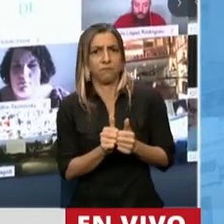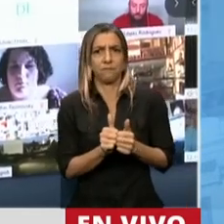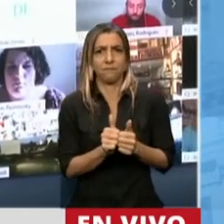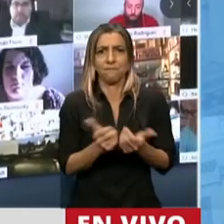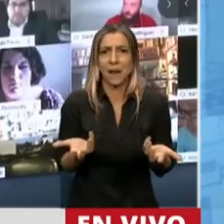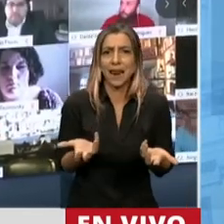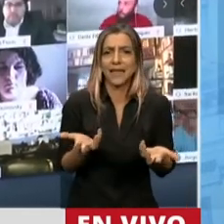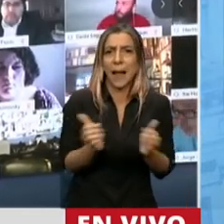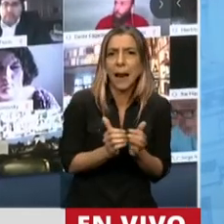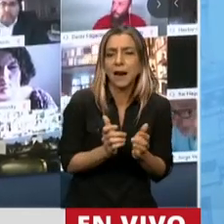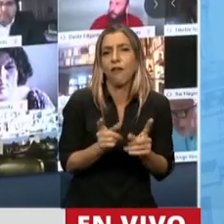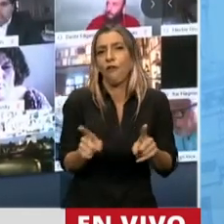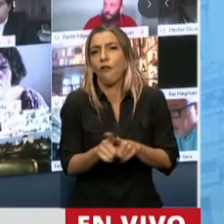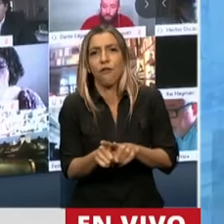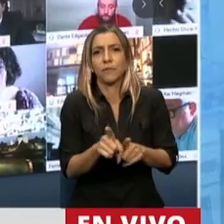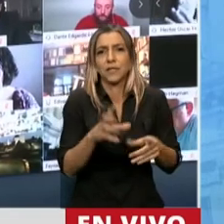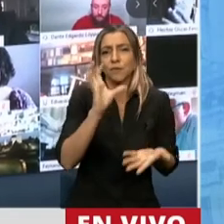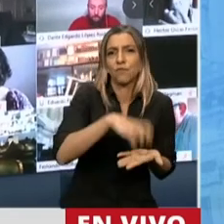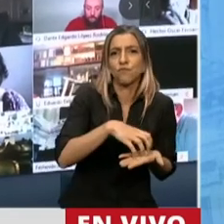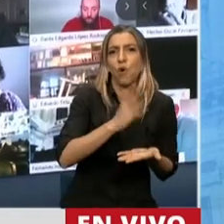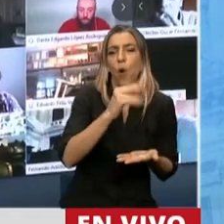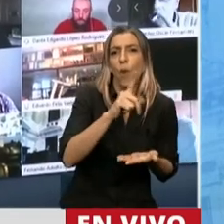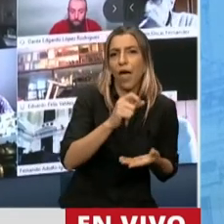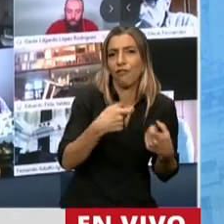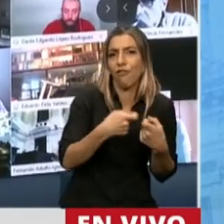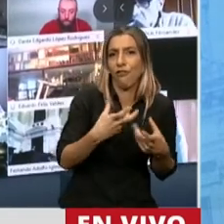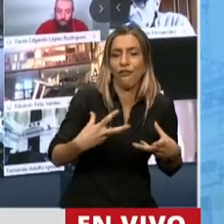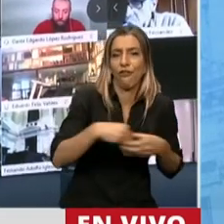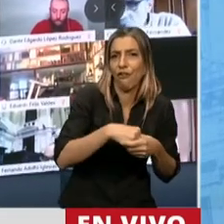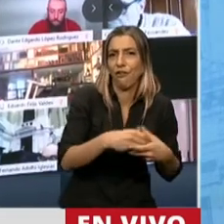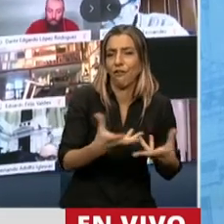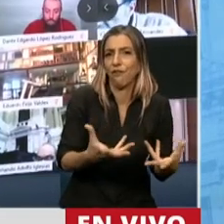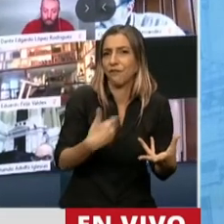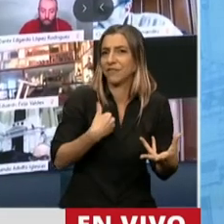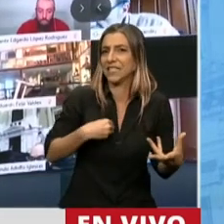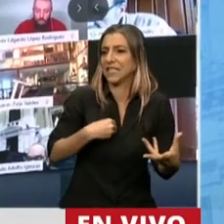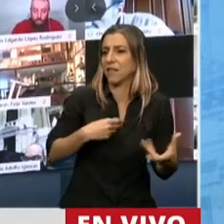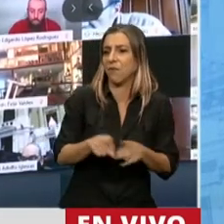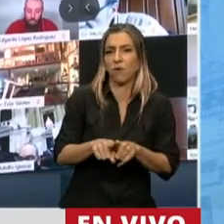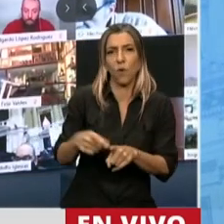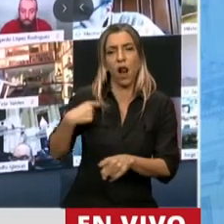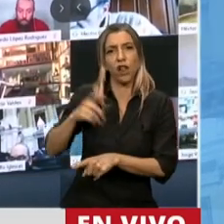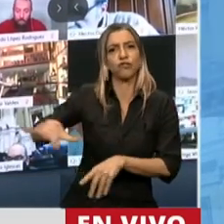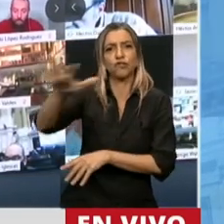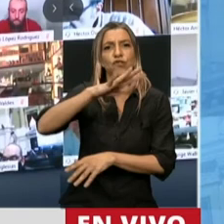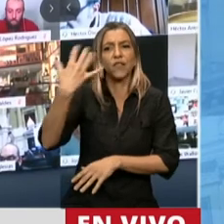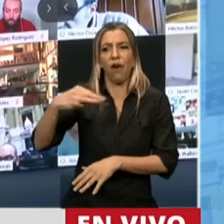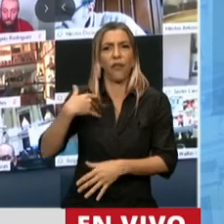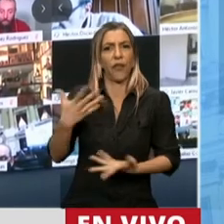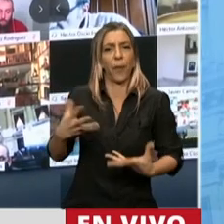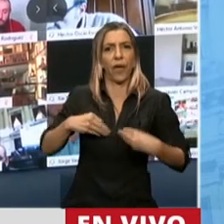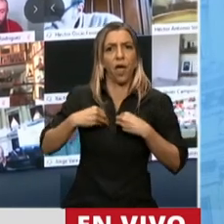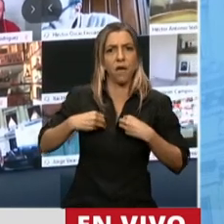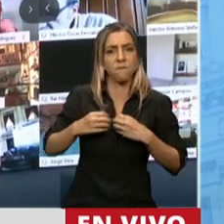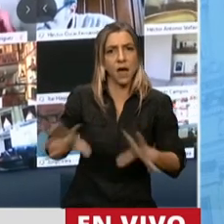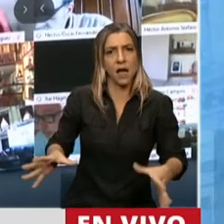tiene que sentir agredido. Todo el pueblo argentino va a recaer sobre el 0